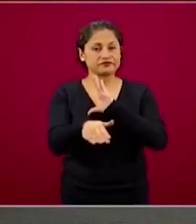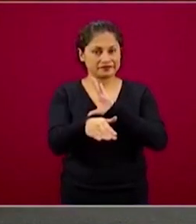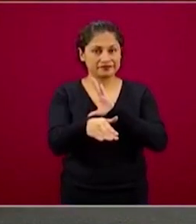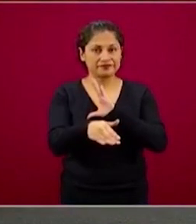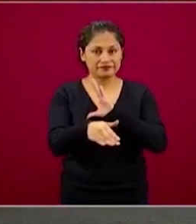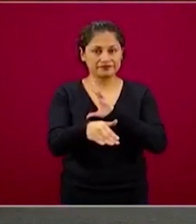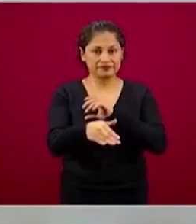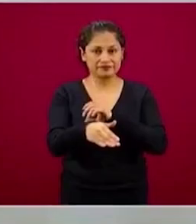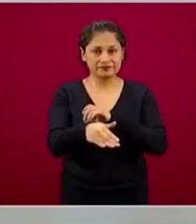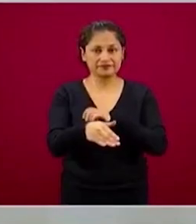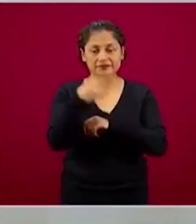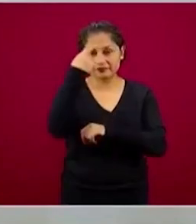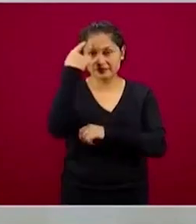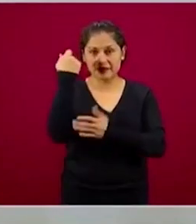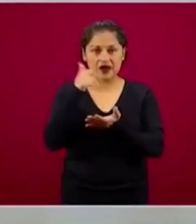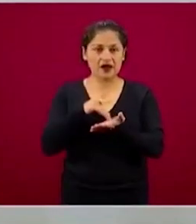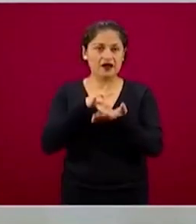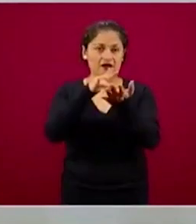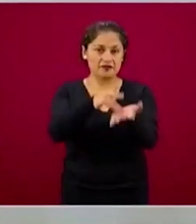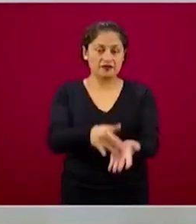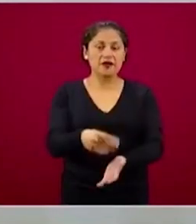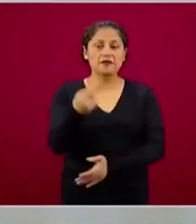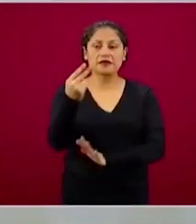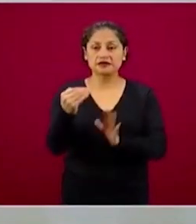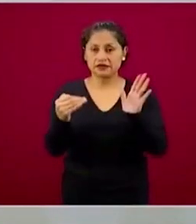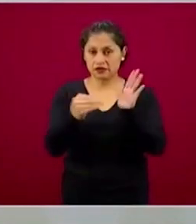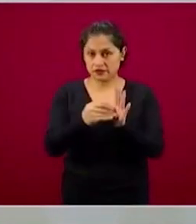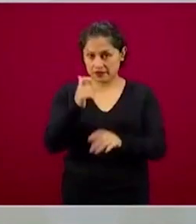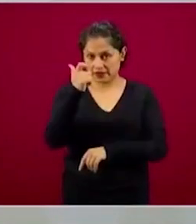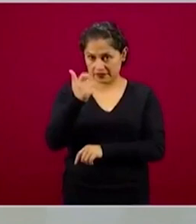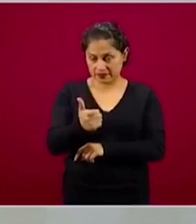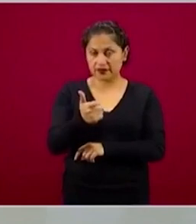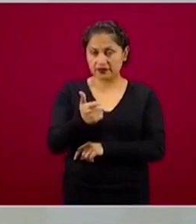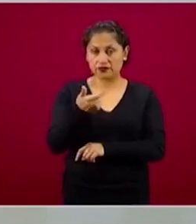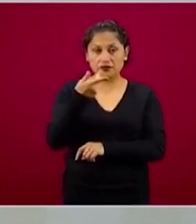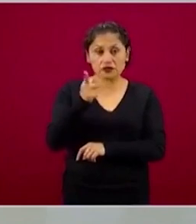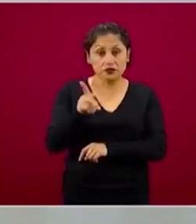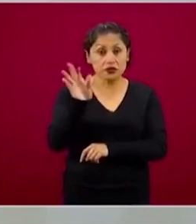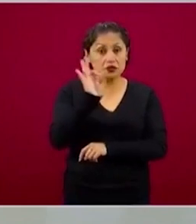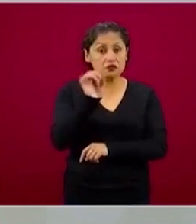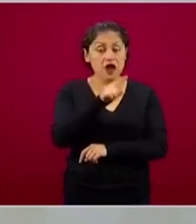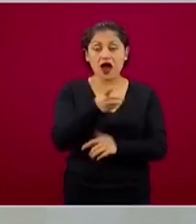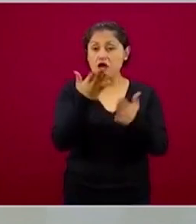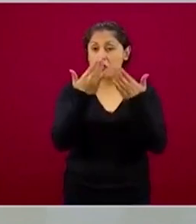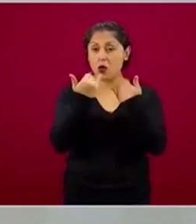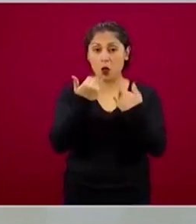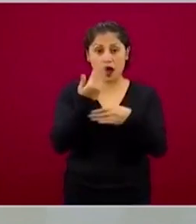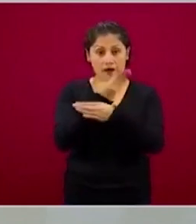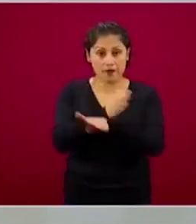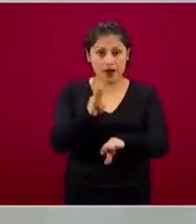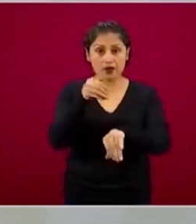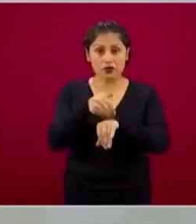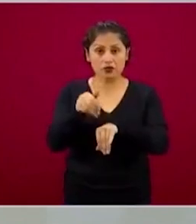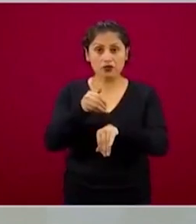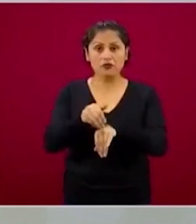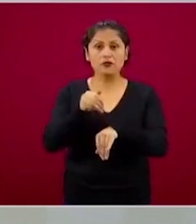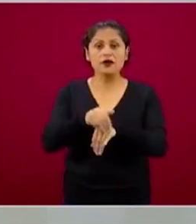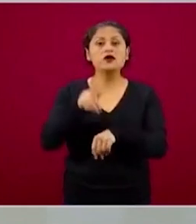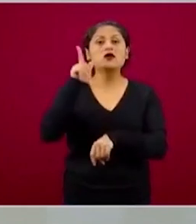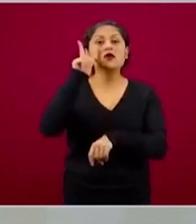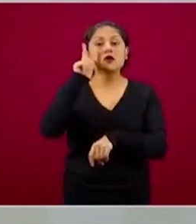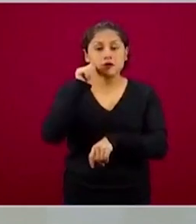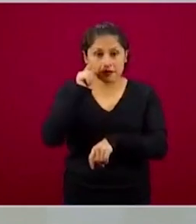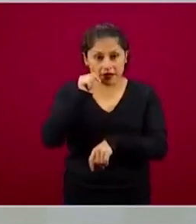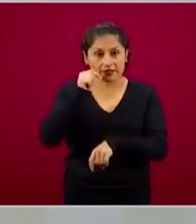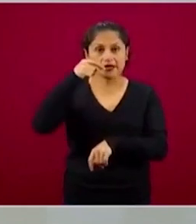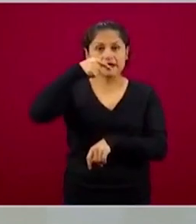un apoyo de 25 mil pesos. Y quienes no lo tengan, a partir de mañana vamos a estar acá dando todos